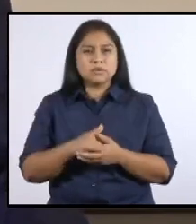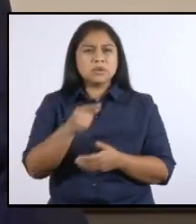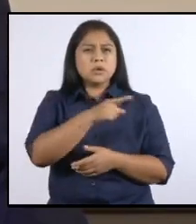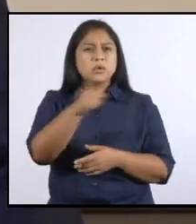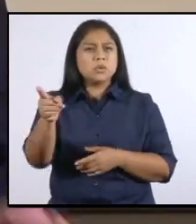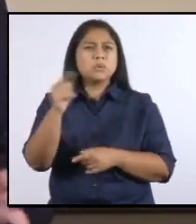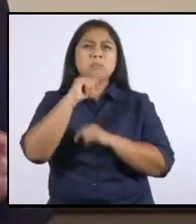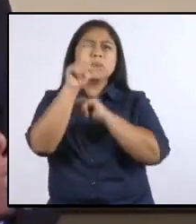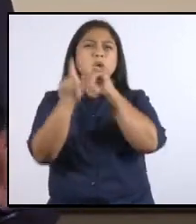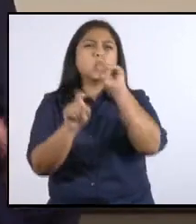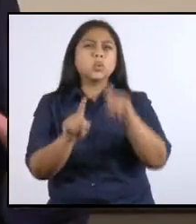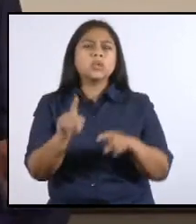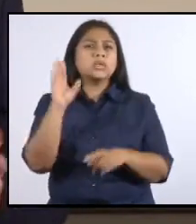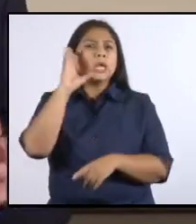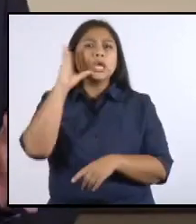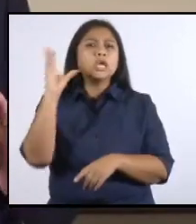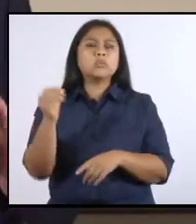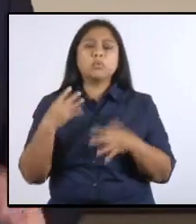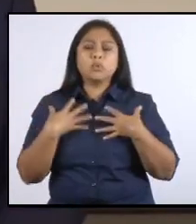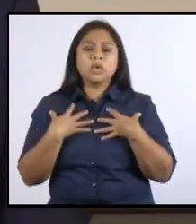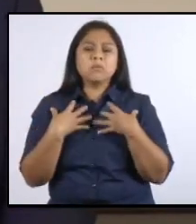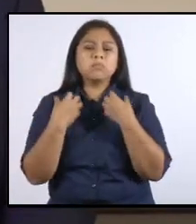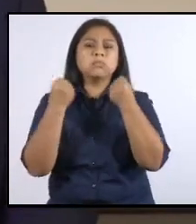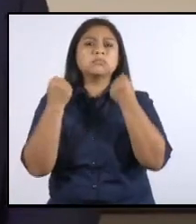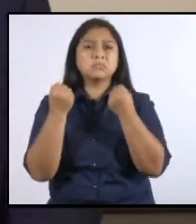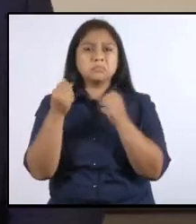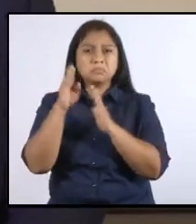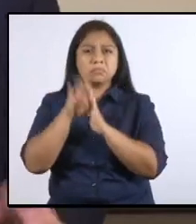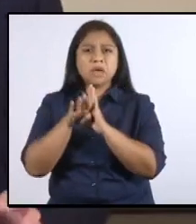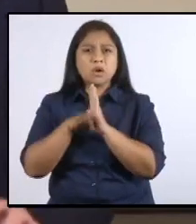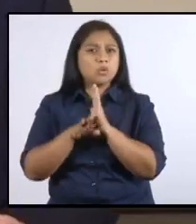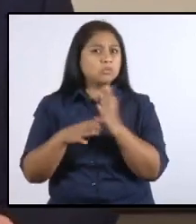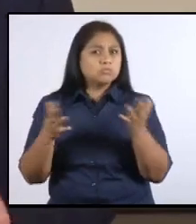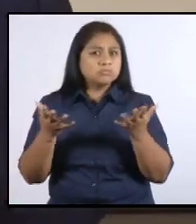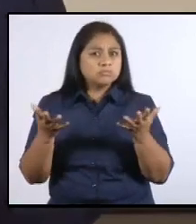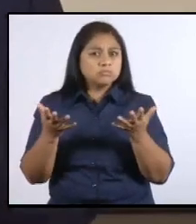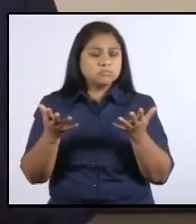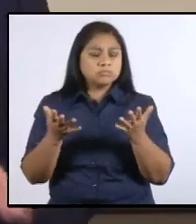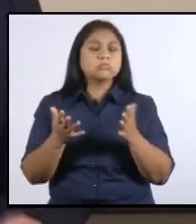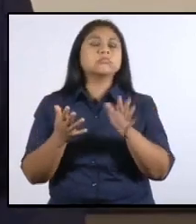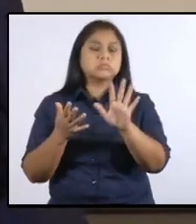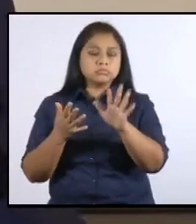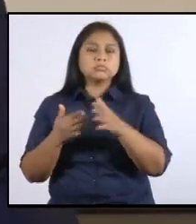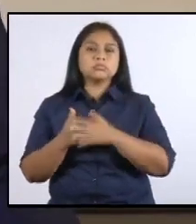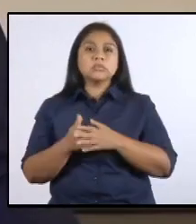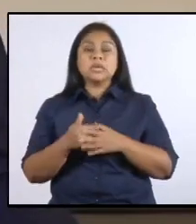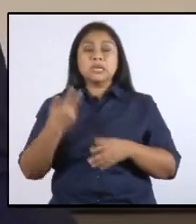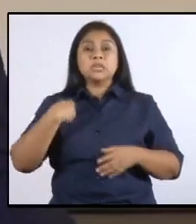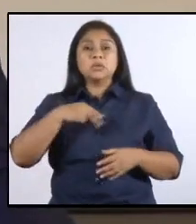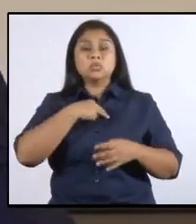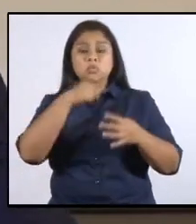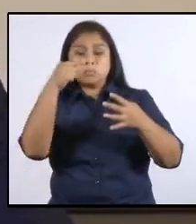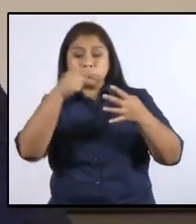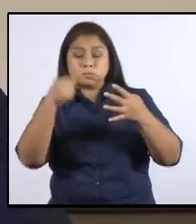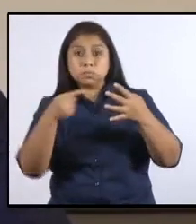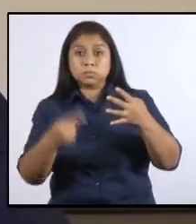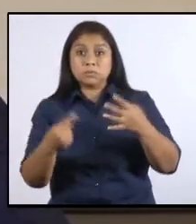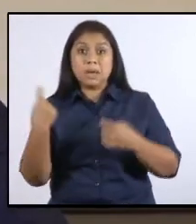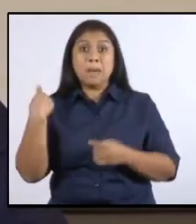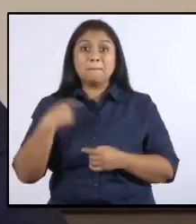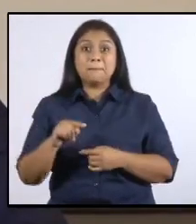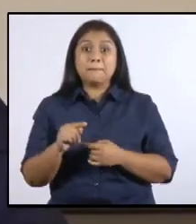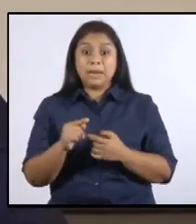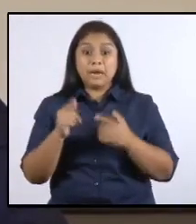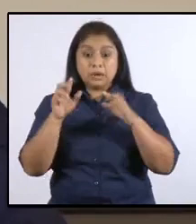preguntan ¿y por qué la tasa de recuperados es tan baja? Y quiero decirle que nuestros protocolos para declarar a una persona